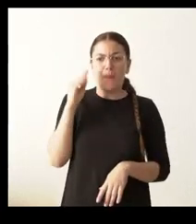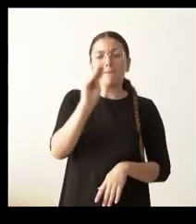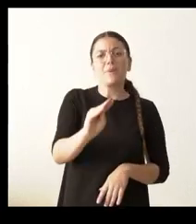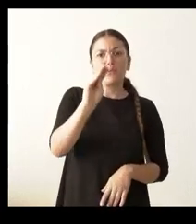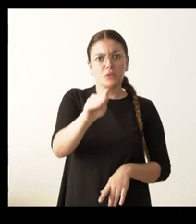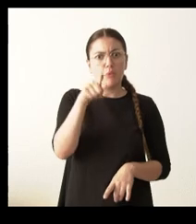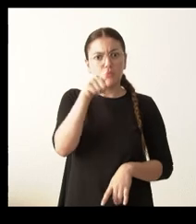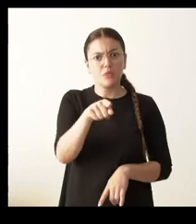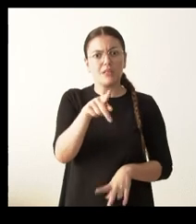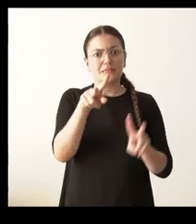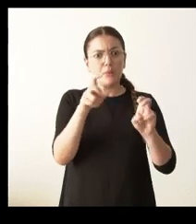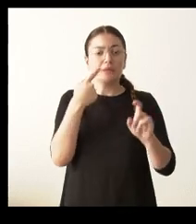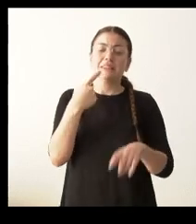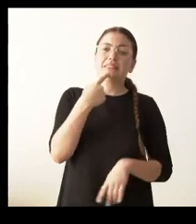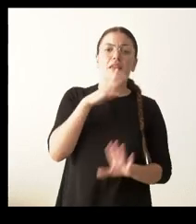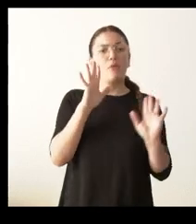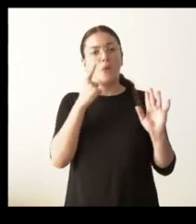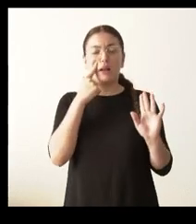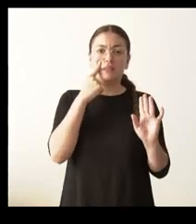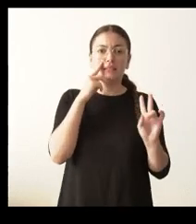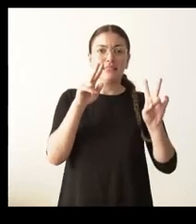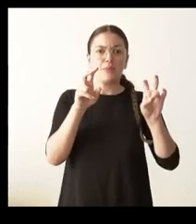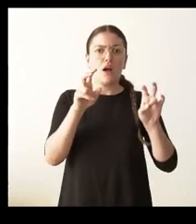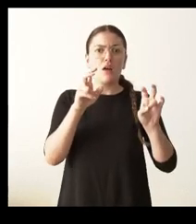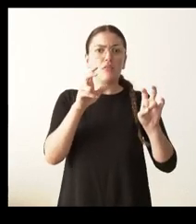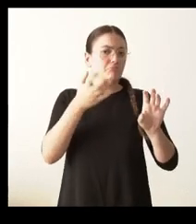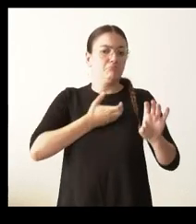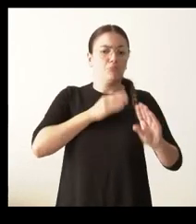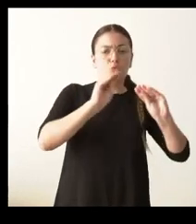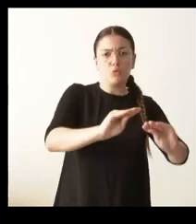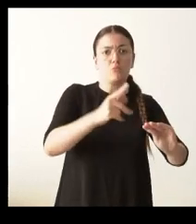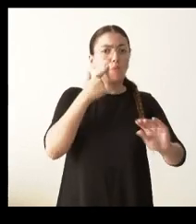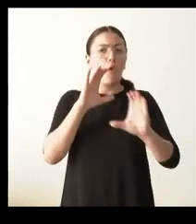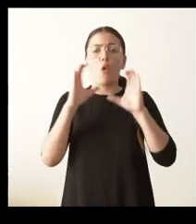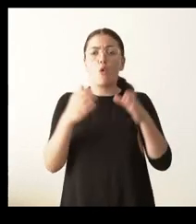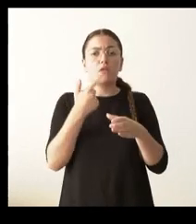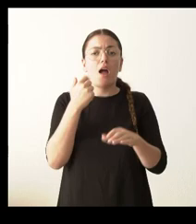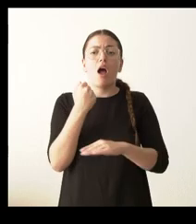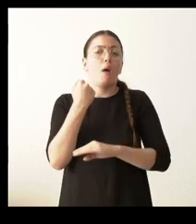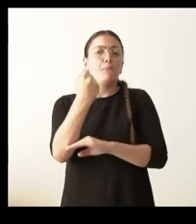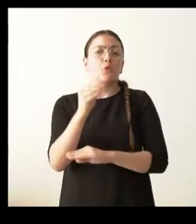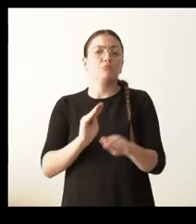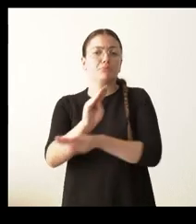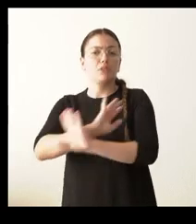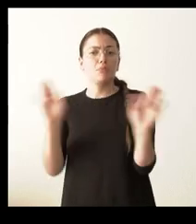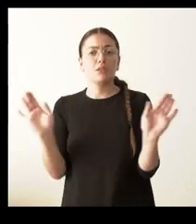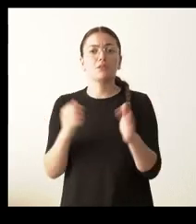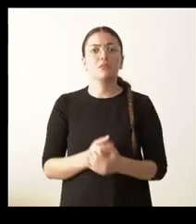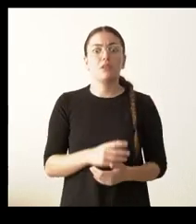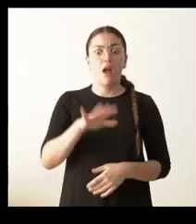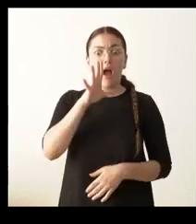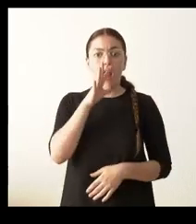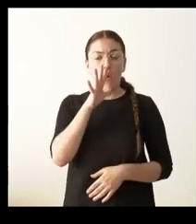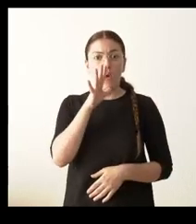sobre eso y nos decía que, bueno, que era una cuestión municipal y que la Junta se limitaba a participar financieramente. ¿Este cambio que